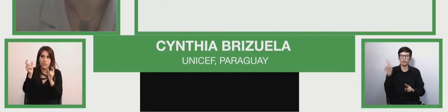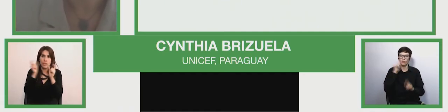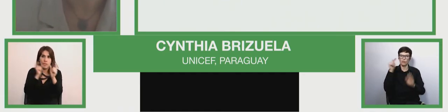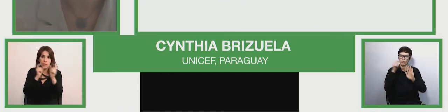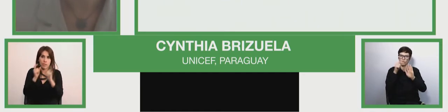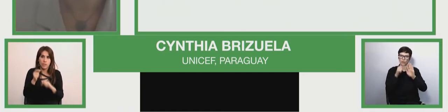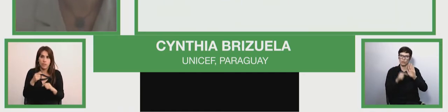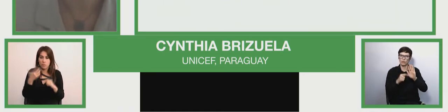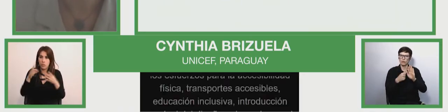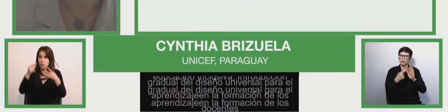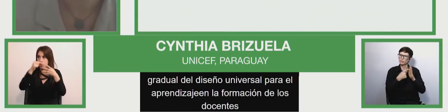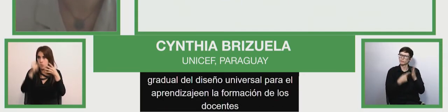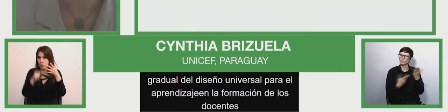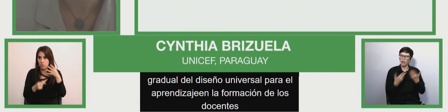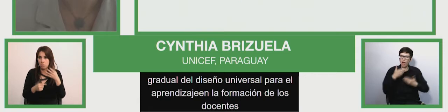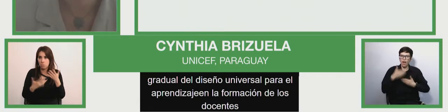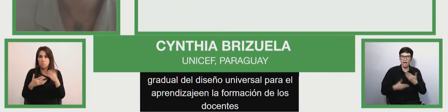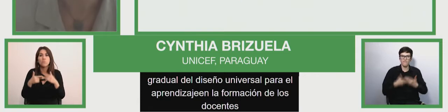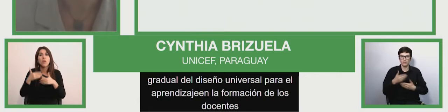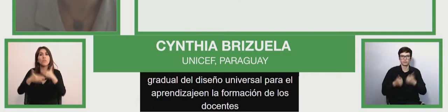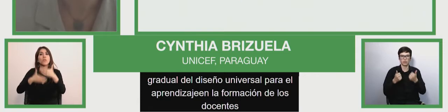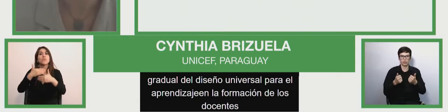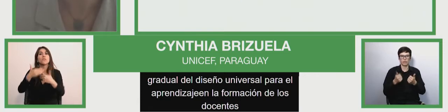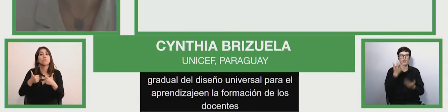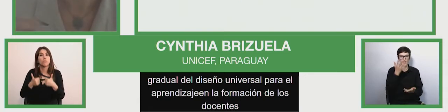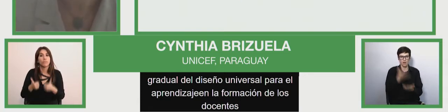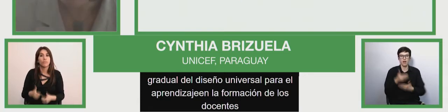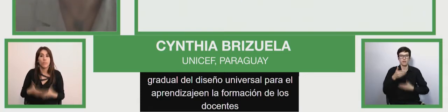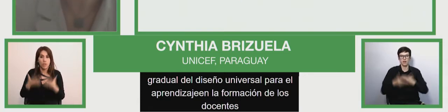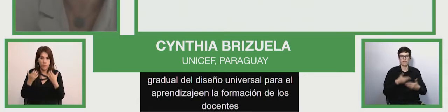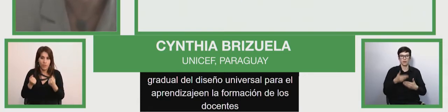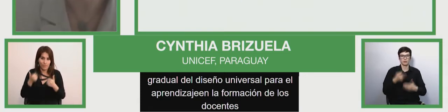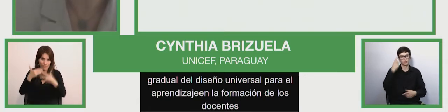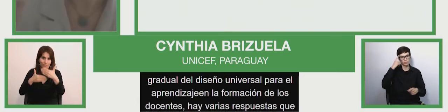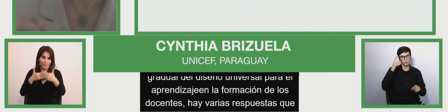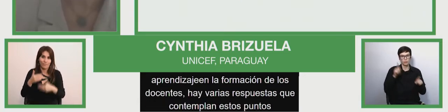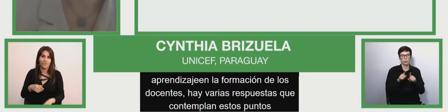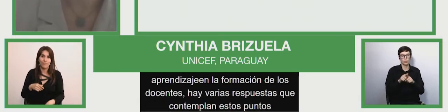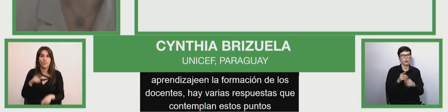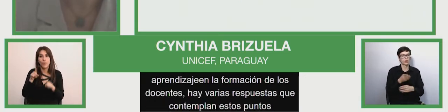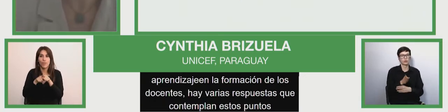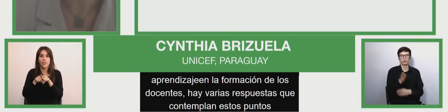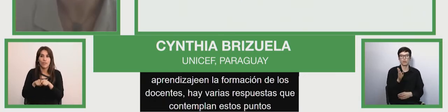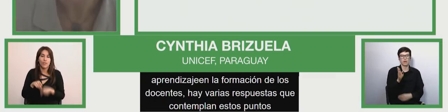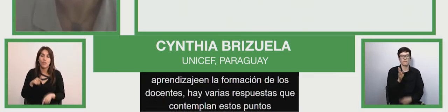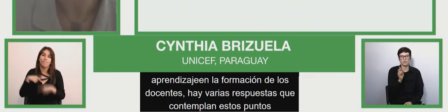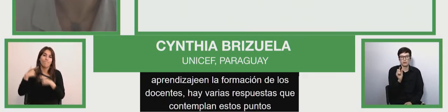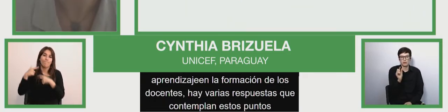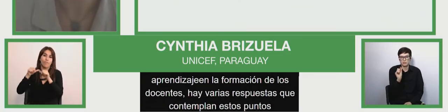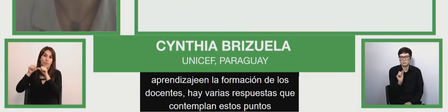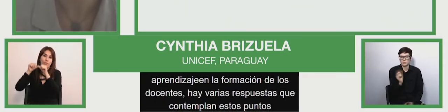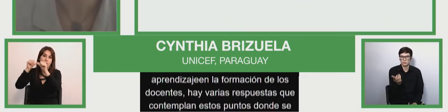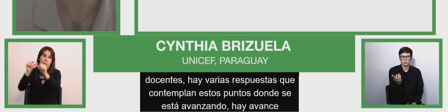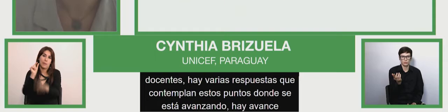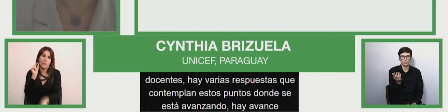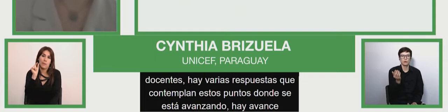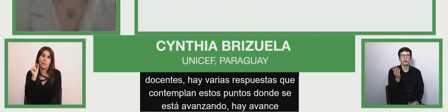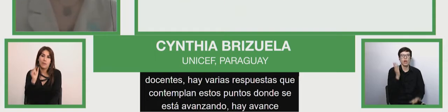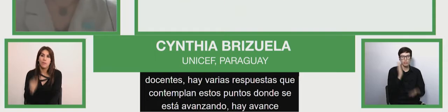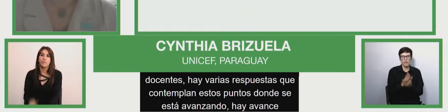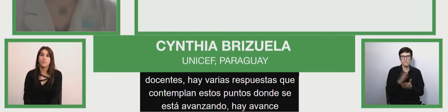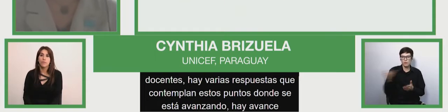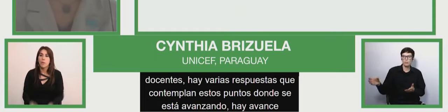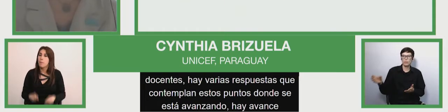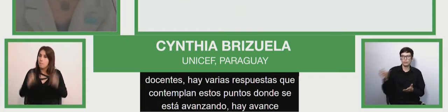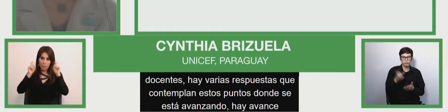donde se está avanzando, hay avances, pero siguen siendo casos que tienen que convertirse en parte